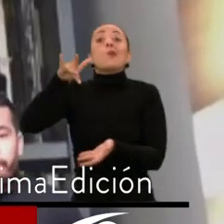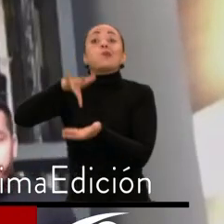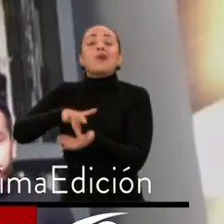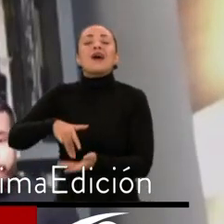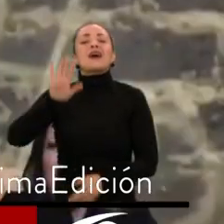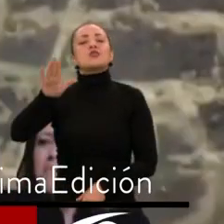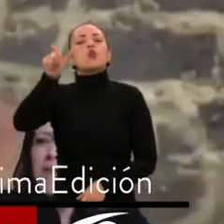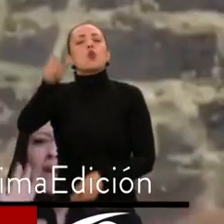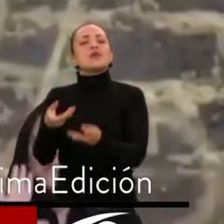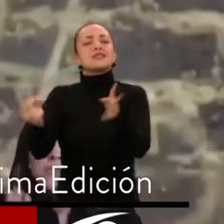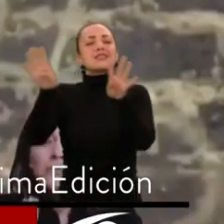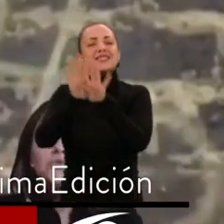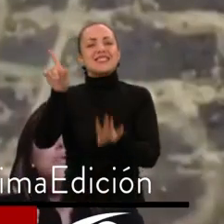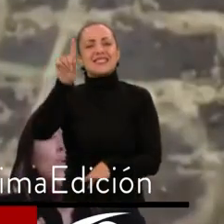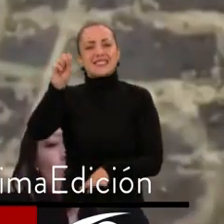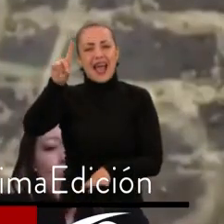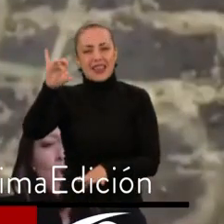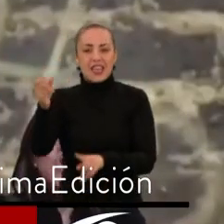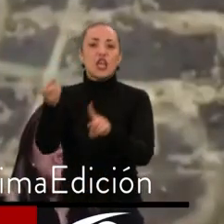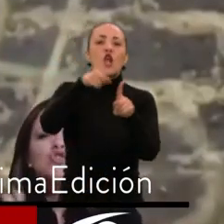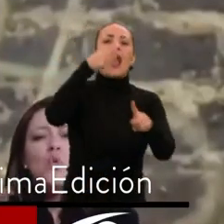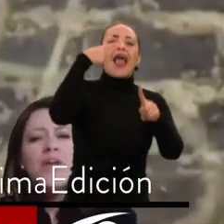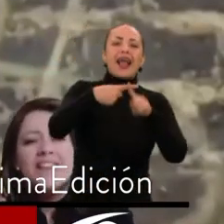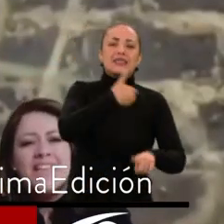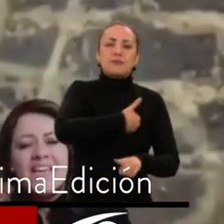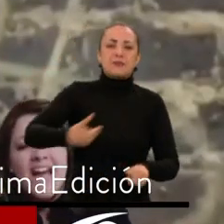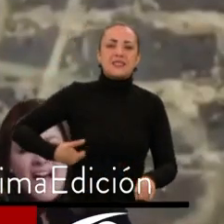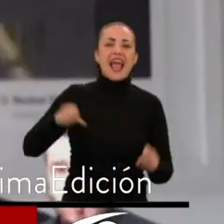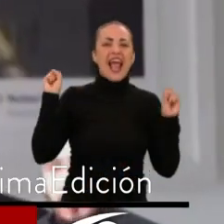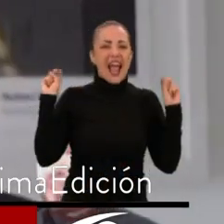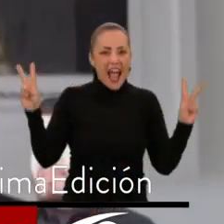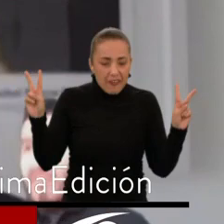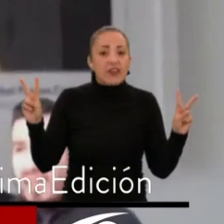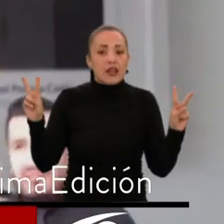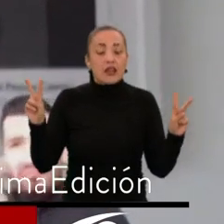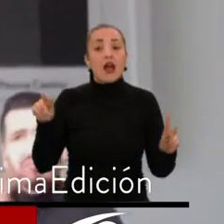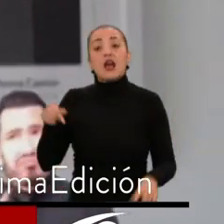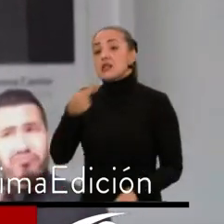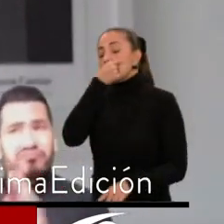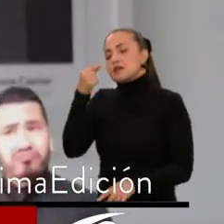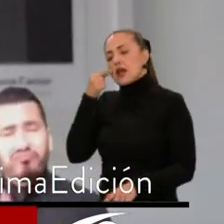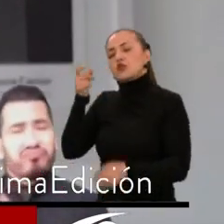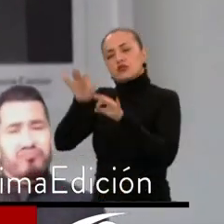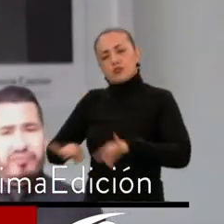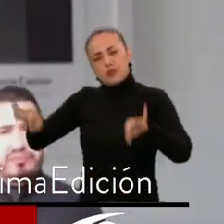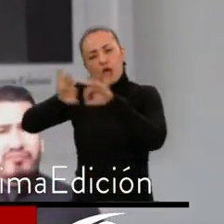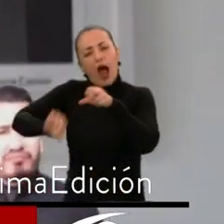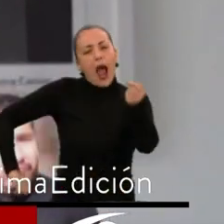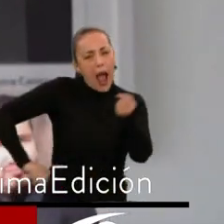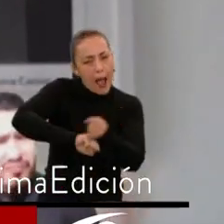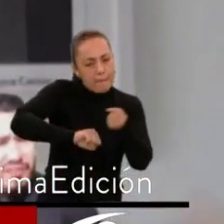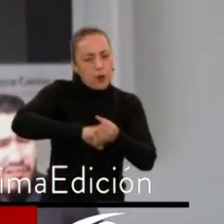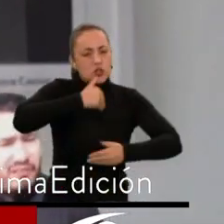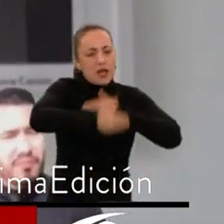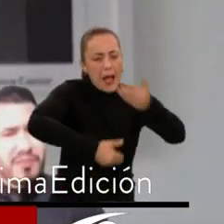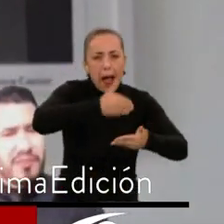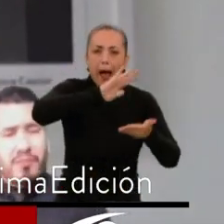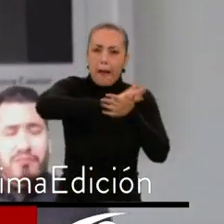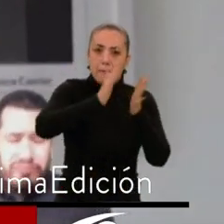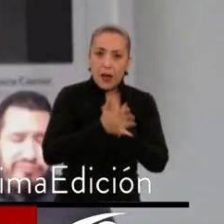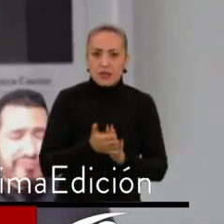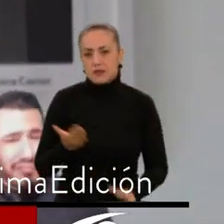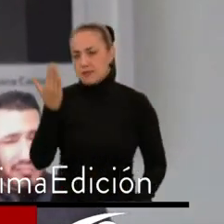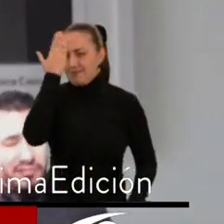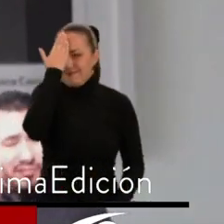Sandino, el expresidente César Gaviria. Santos pidió defender el acuerdo de paz. Esta no es una situación deseable ni